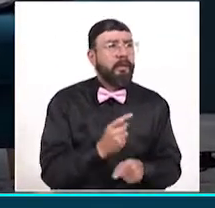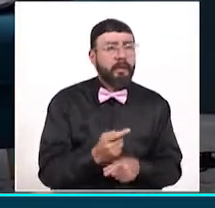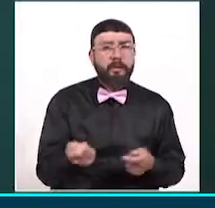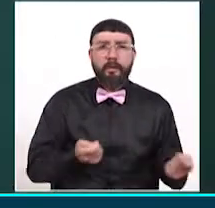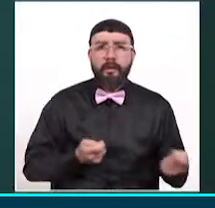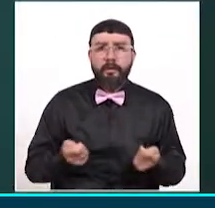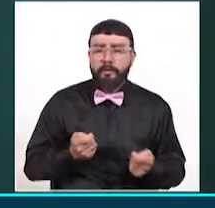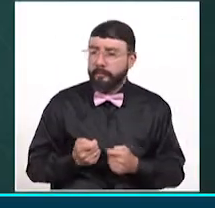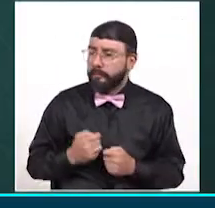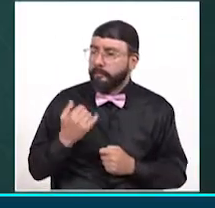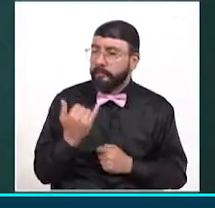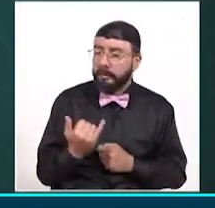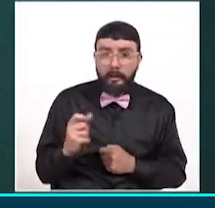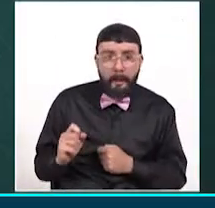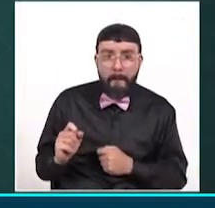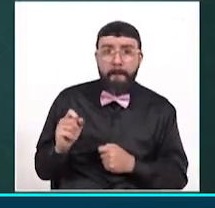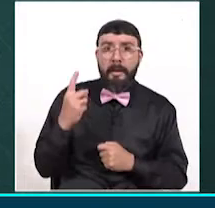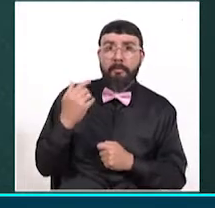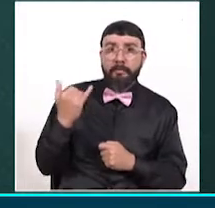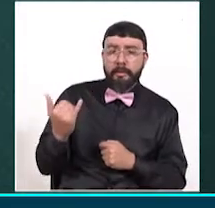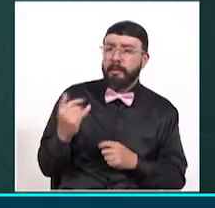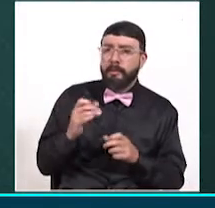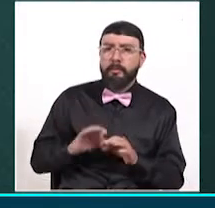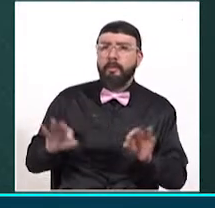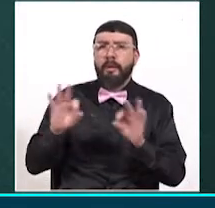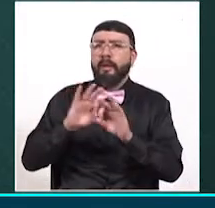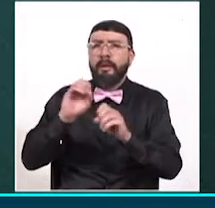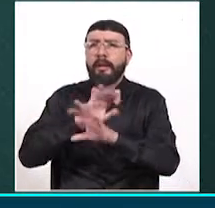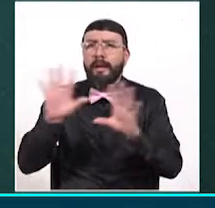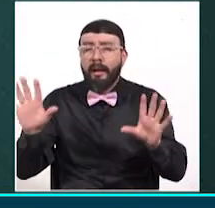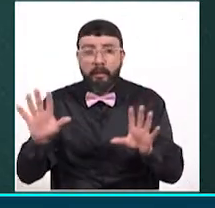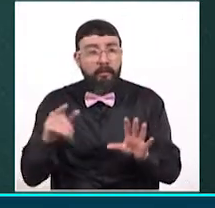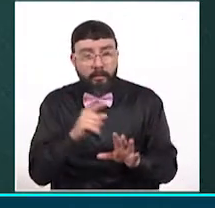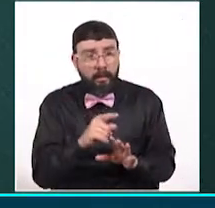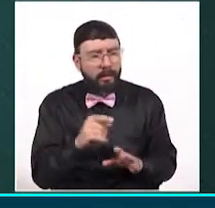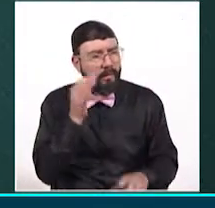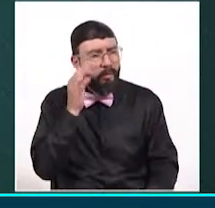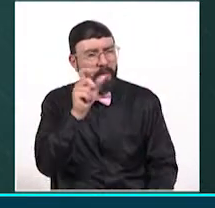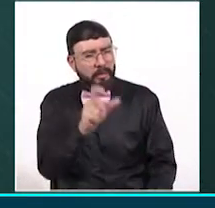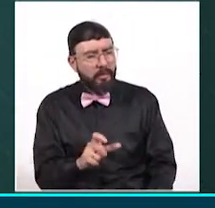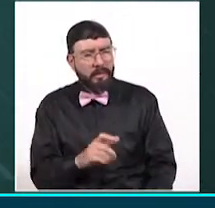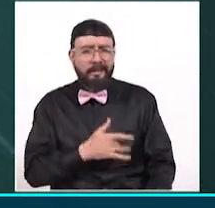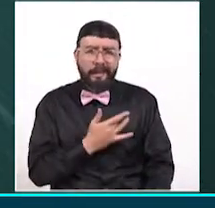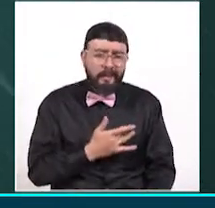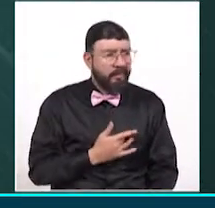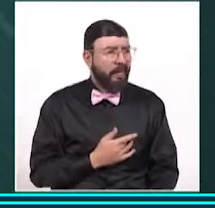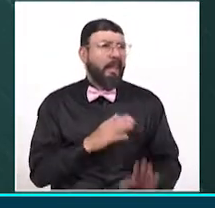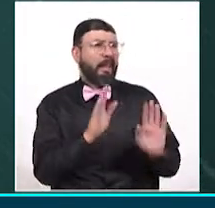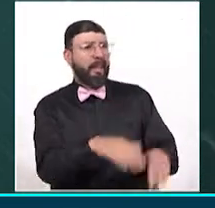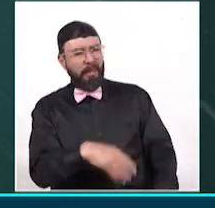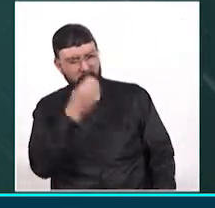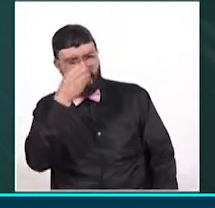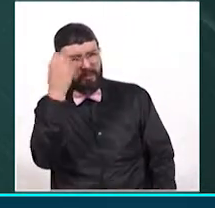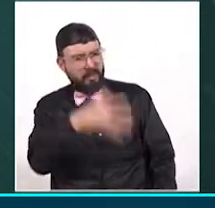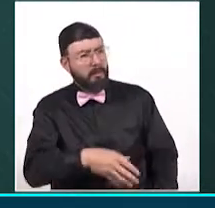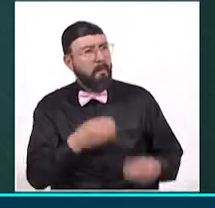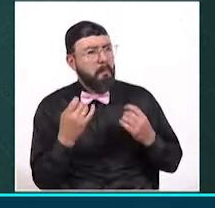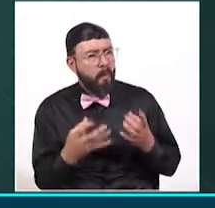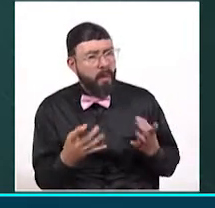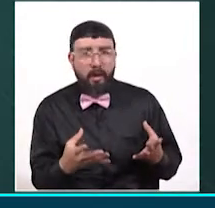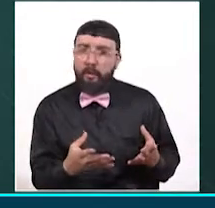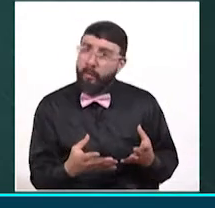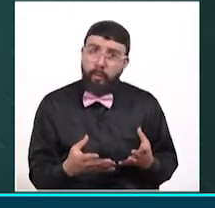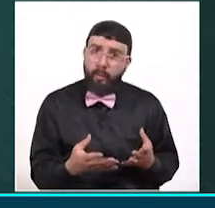suicida. Entonces, en primer lugar, es importante aclarar que no debemos invalidar ningún sentimiento de la otra persona, entonces es importante